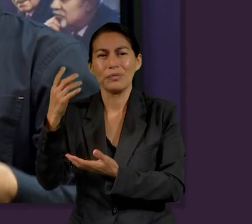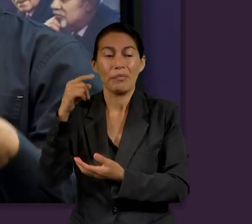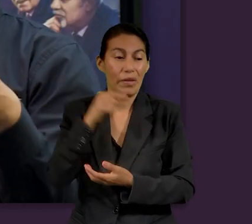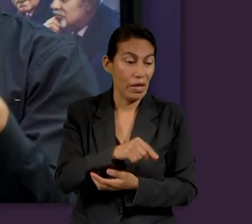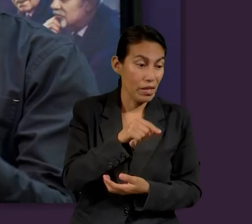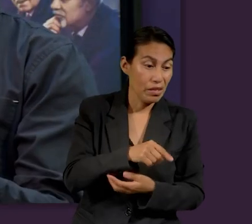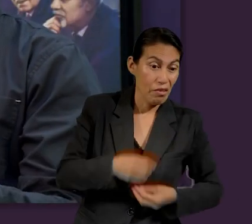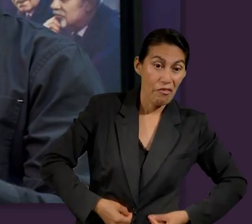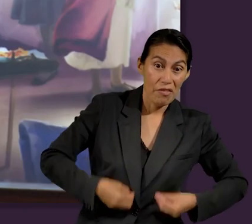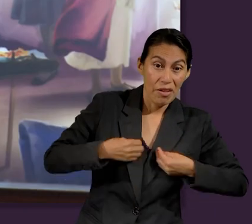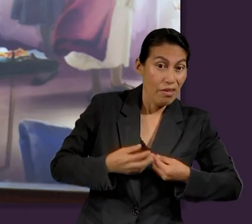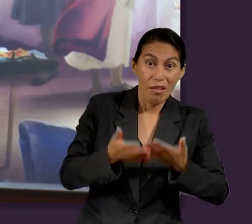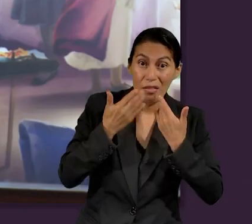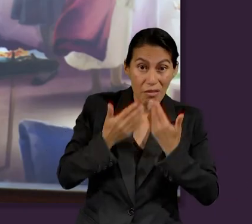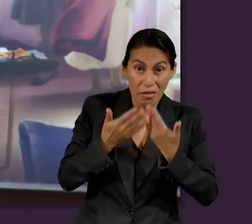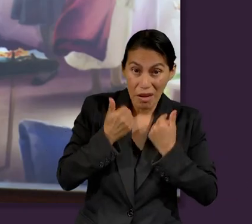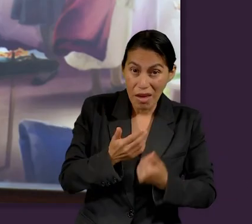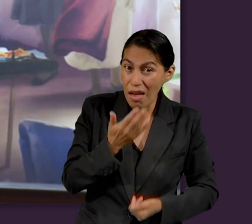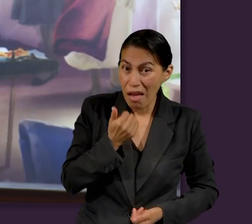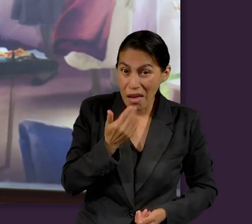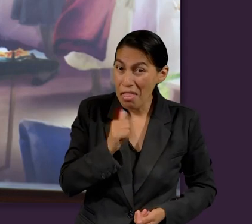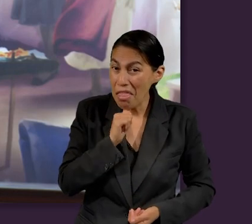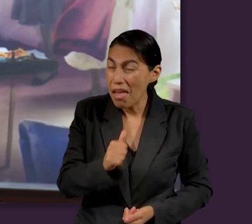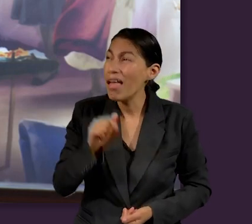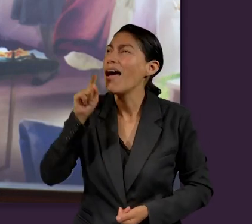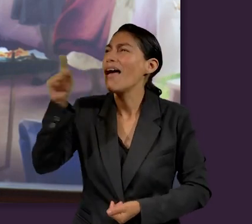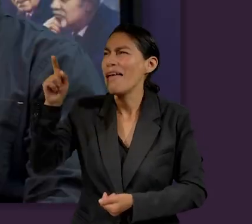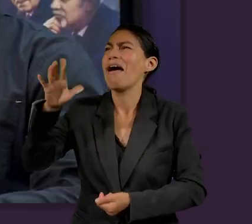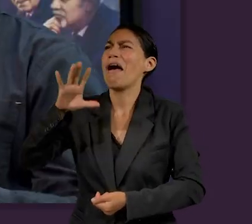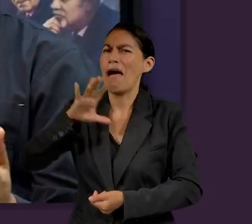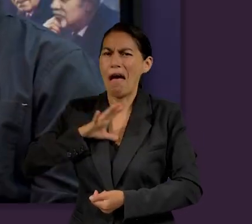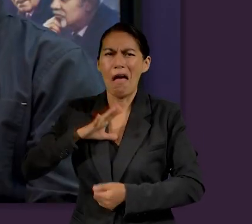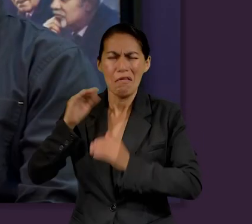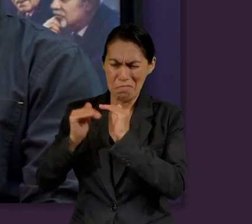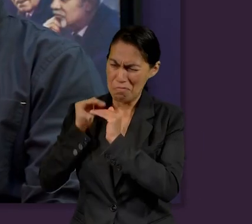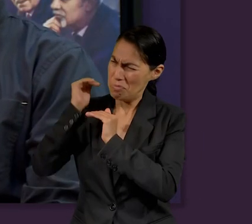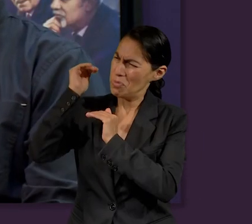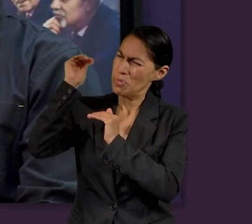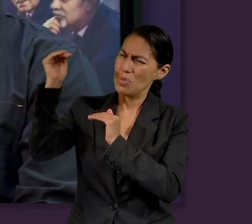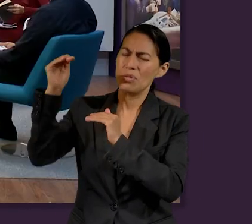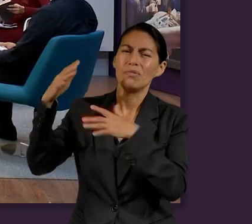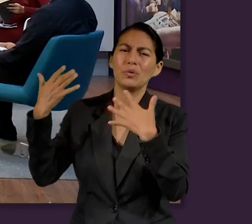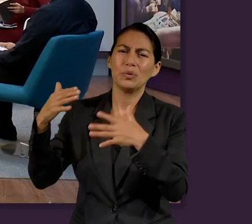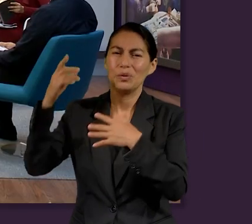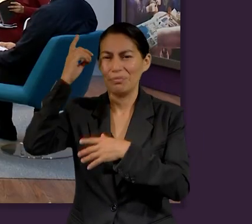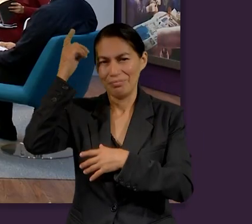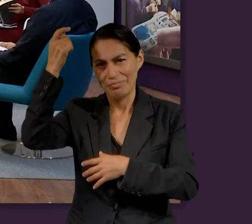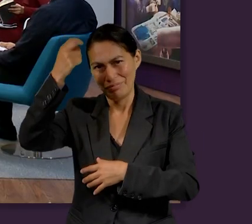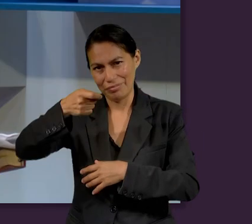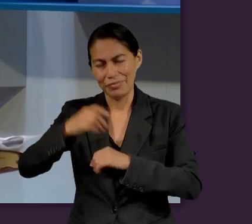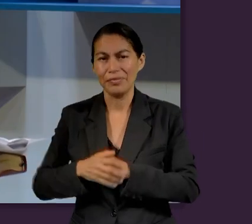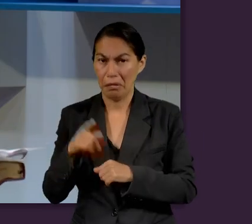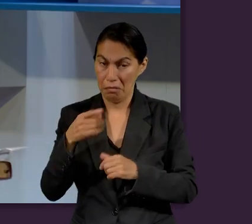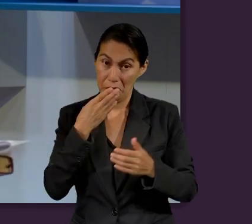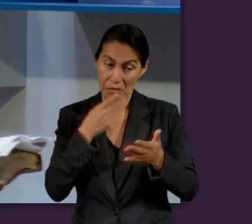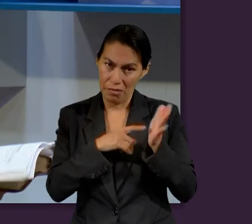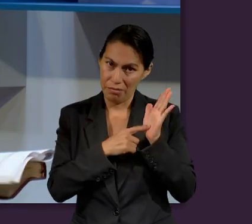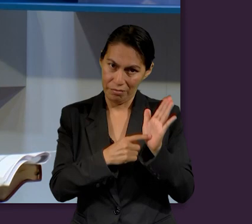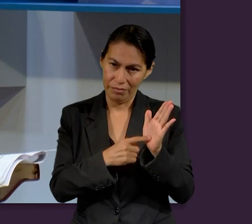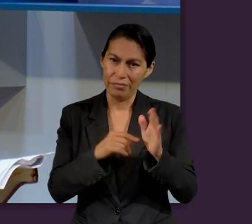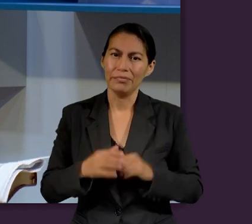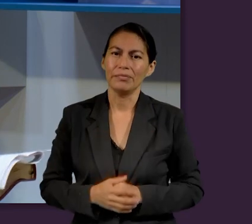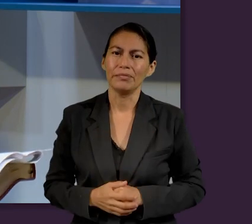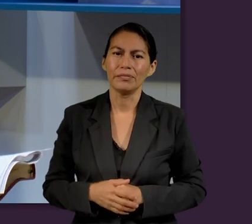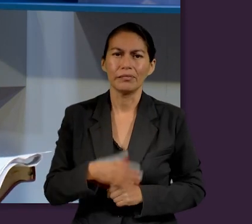vida nos hace falta, allá en la nueva Jerusalén lo hemos de encontrar y en gran bendición, como lo dice la Biblia. Bueno, ahora ustedes han